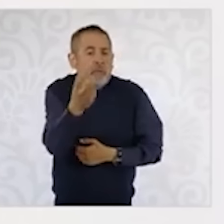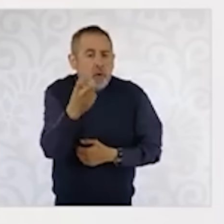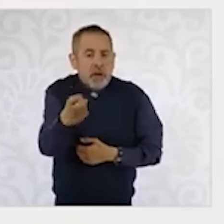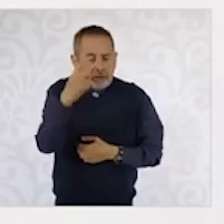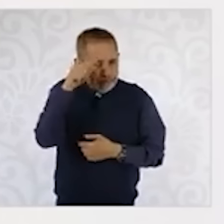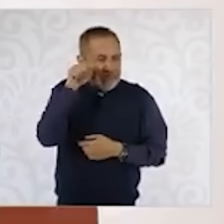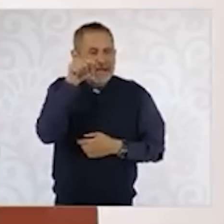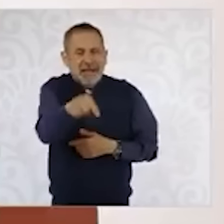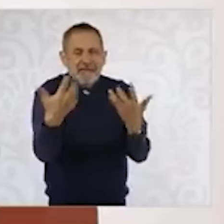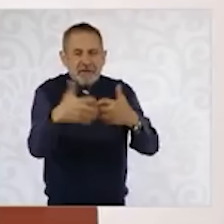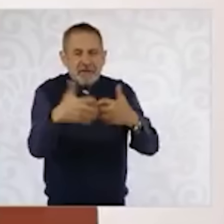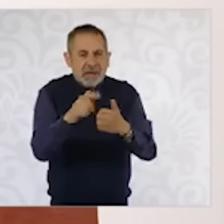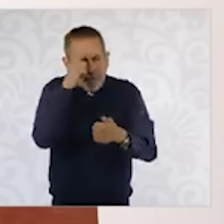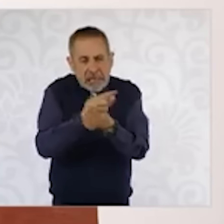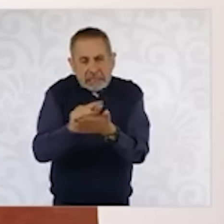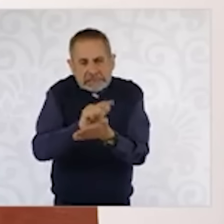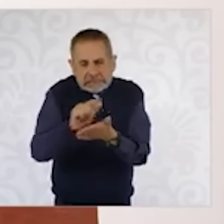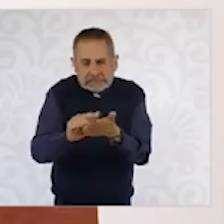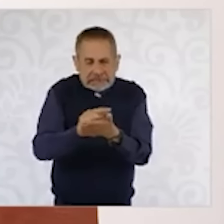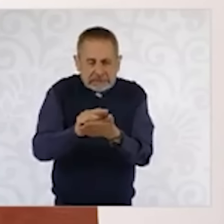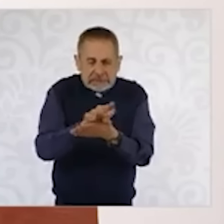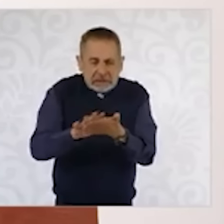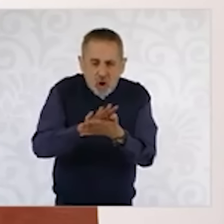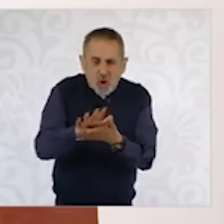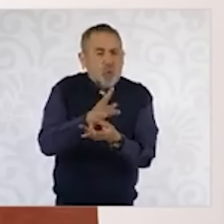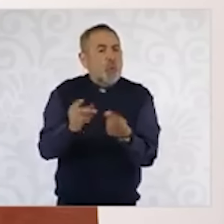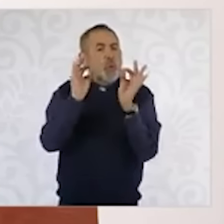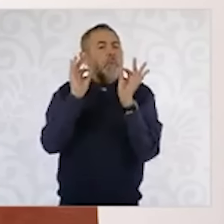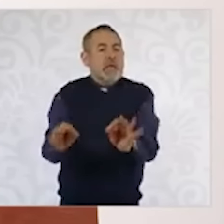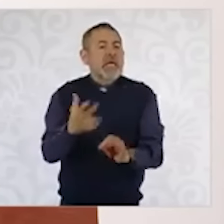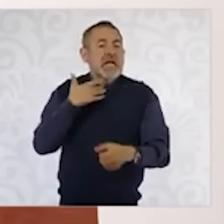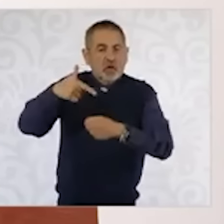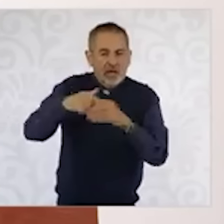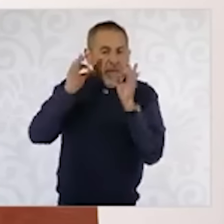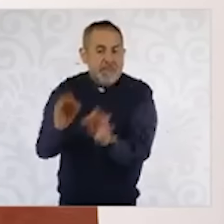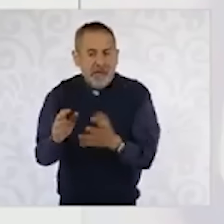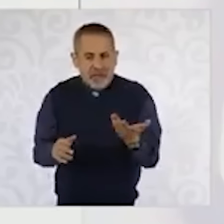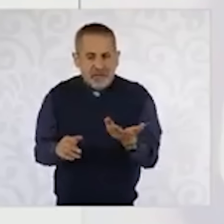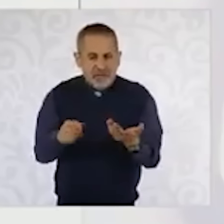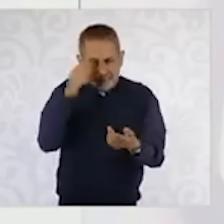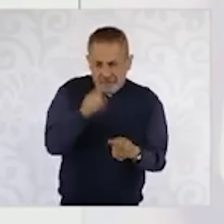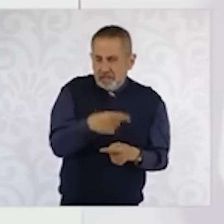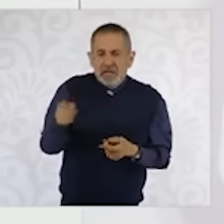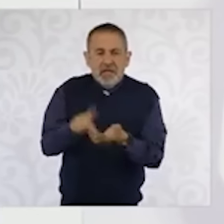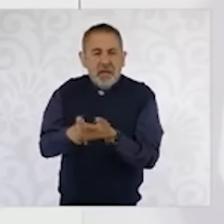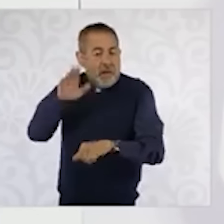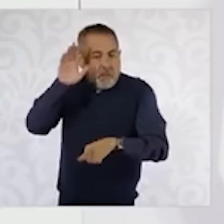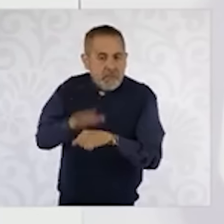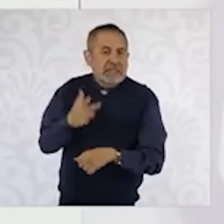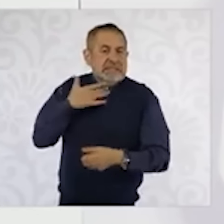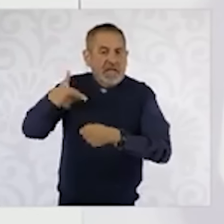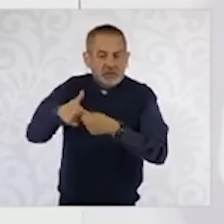coquizadoras porque las coquizadoras permiten que en vez de que se produzca combustóleo se produzca más